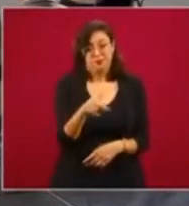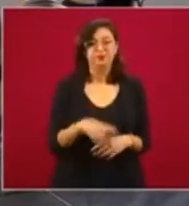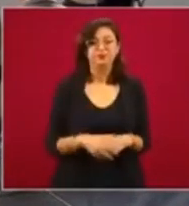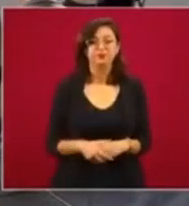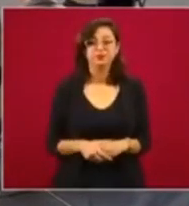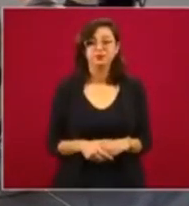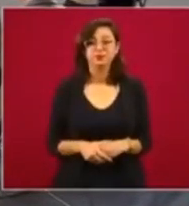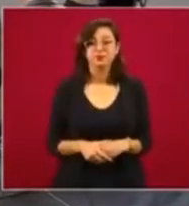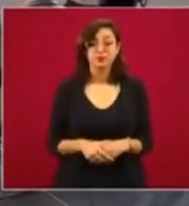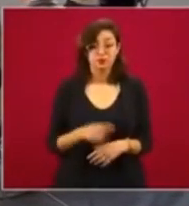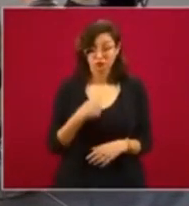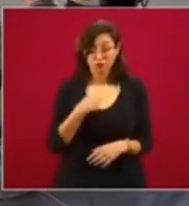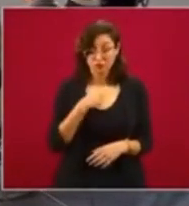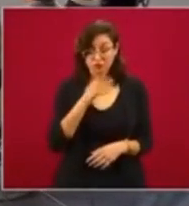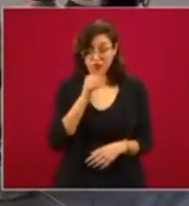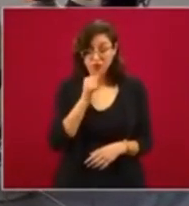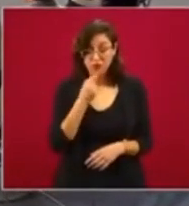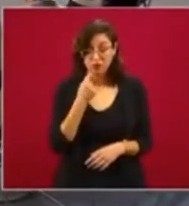o no puedo.